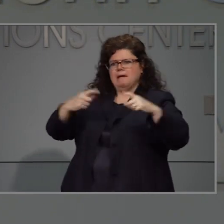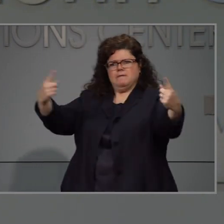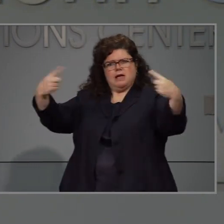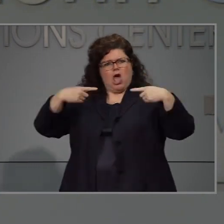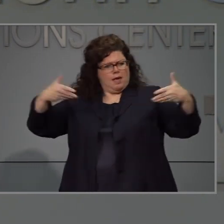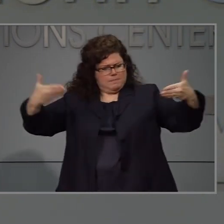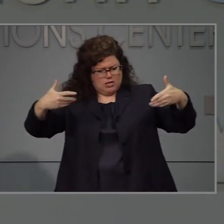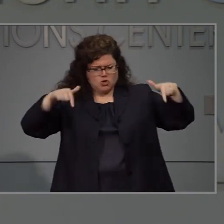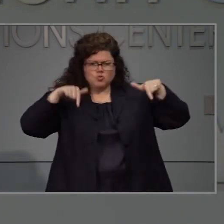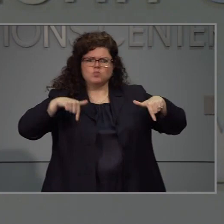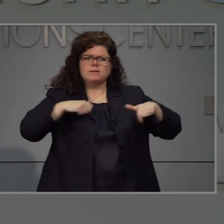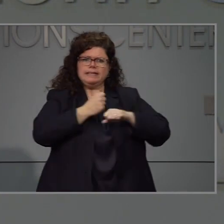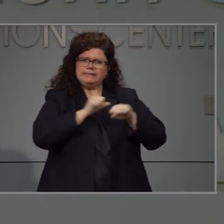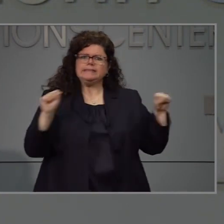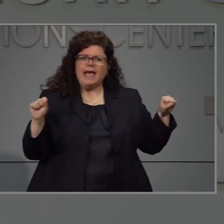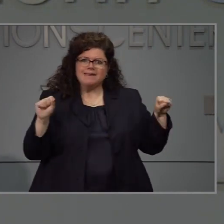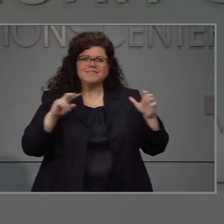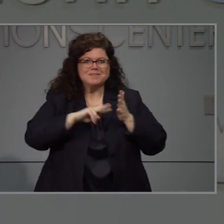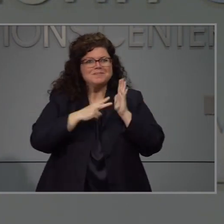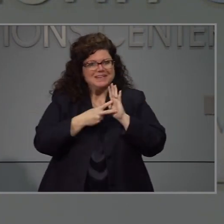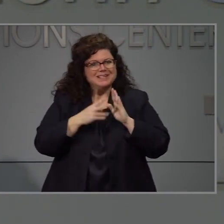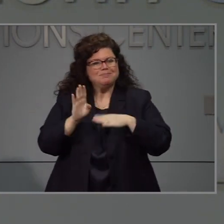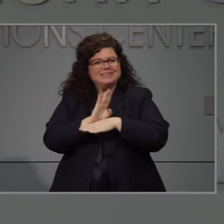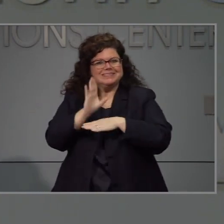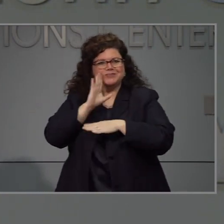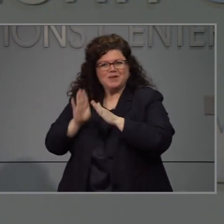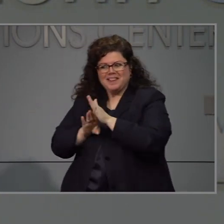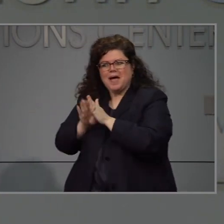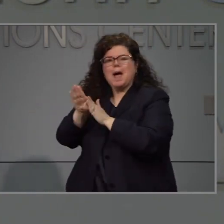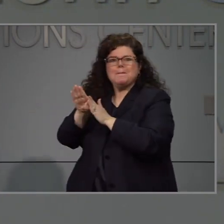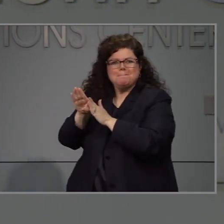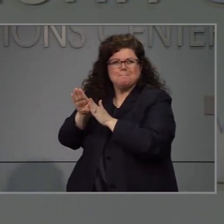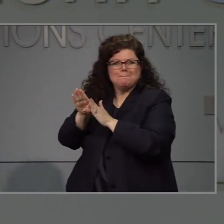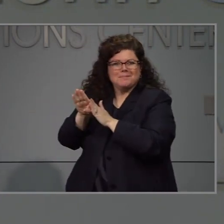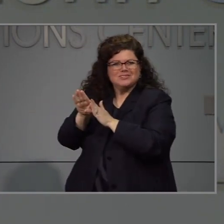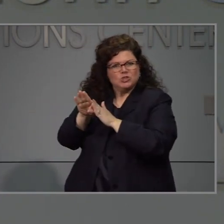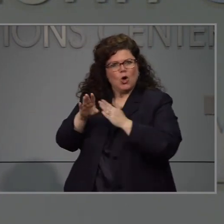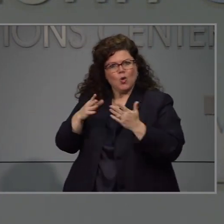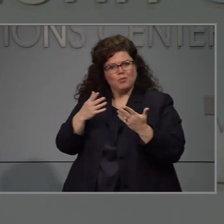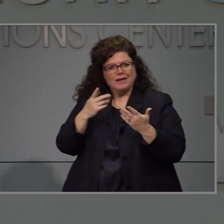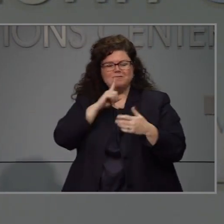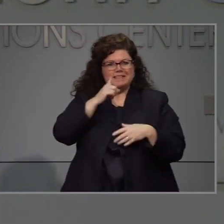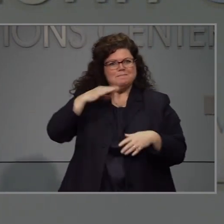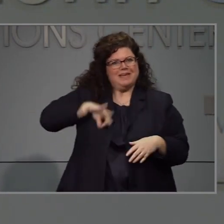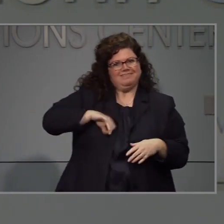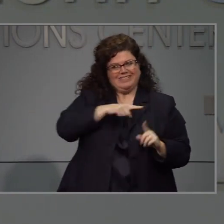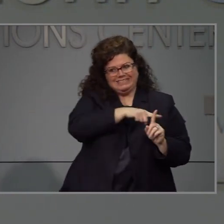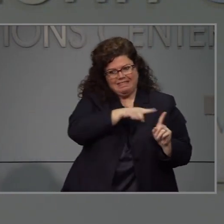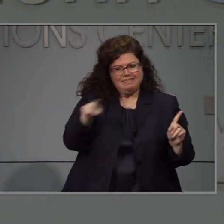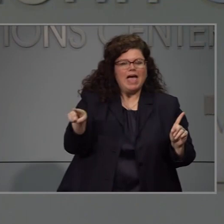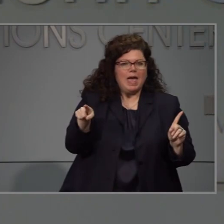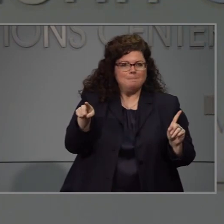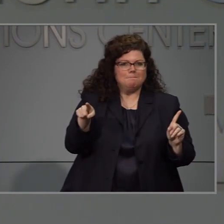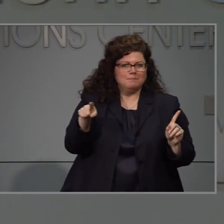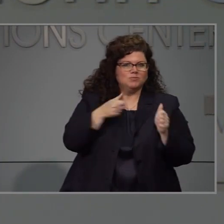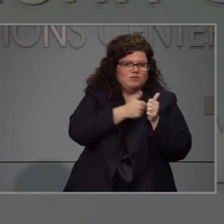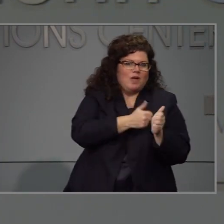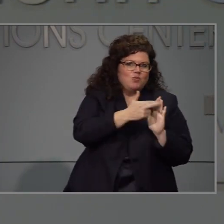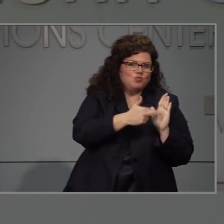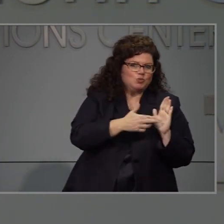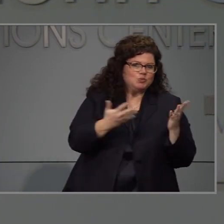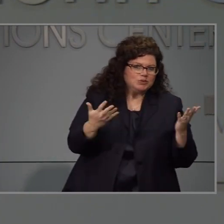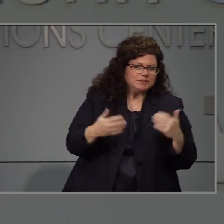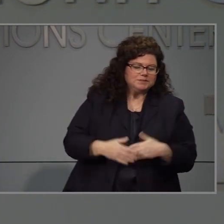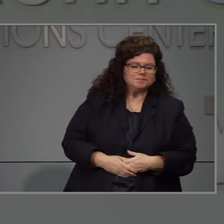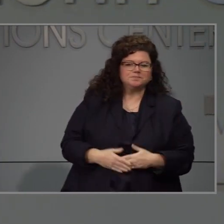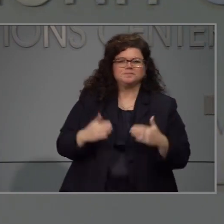están actuando de manera segura y será un buen negocio para ellos el tomar todas las precauciones de seguridad. La siguiente pregunta.